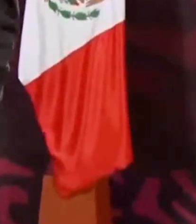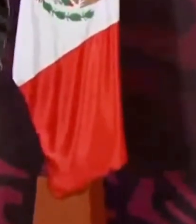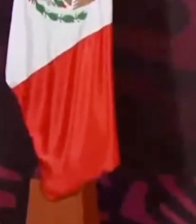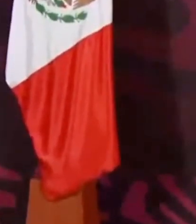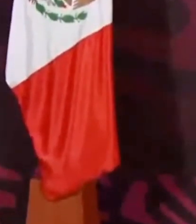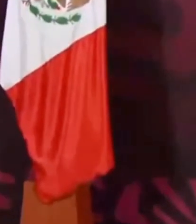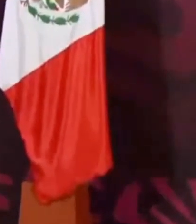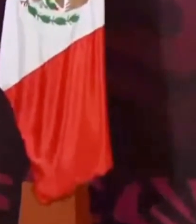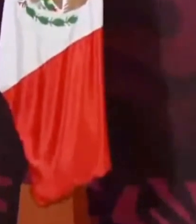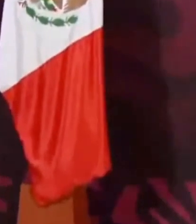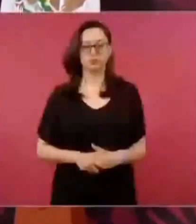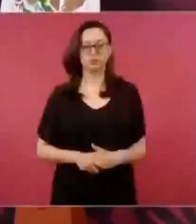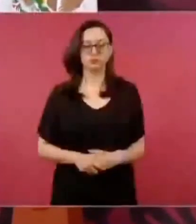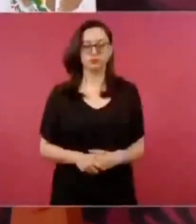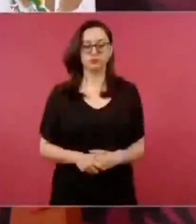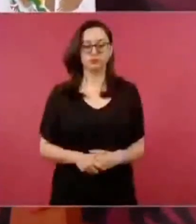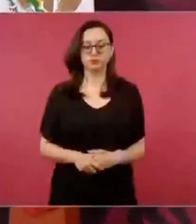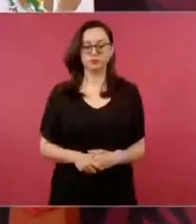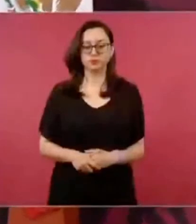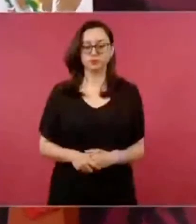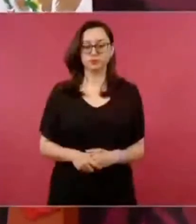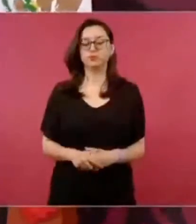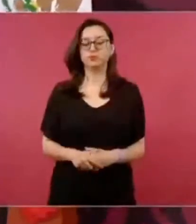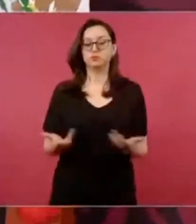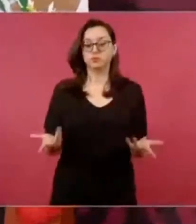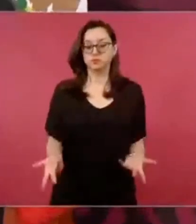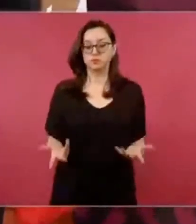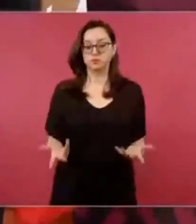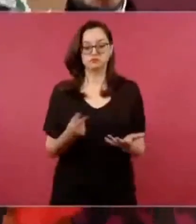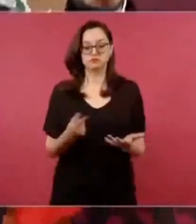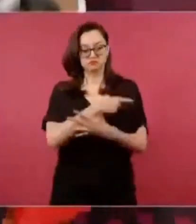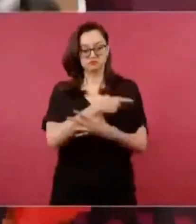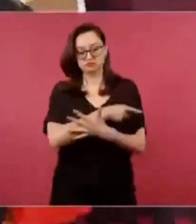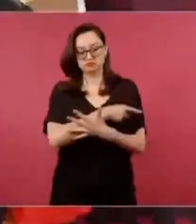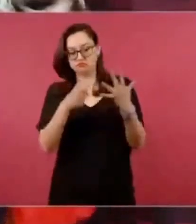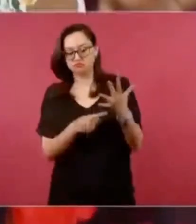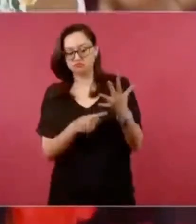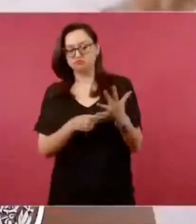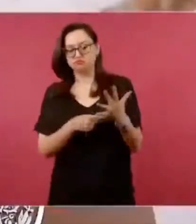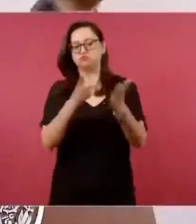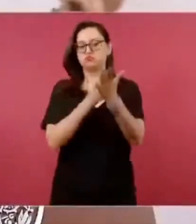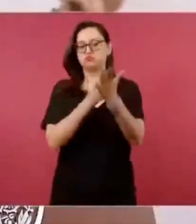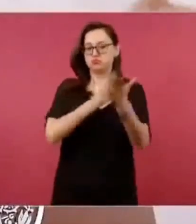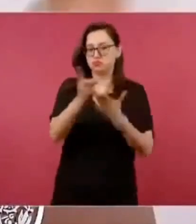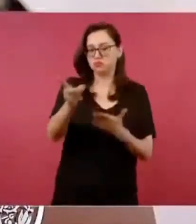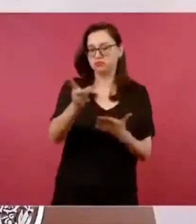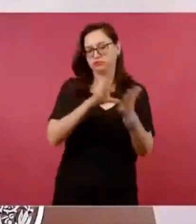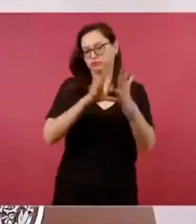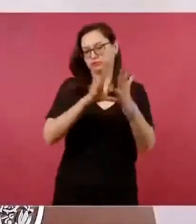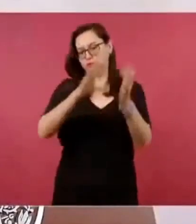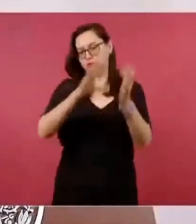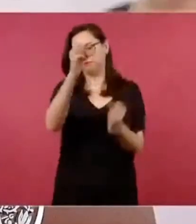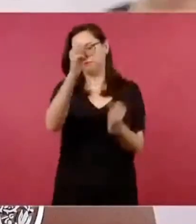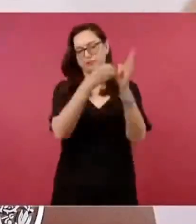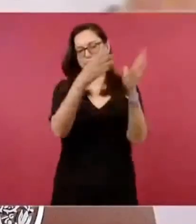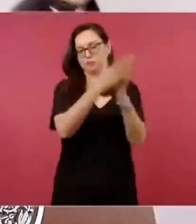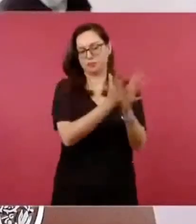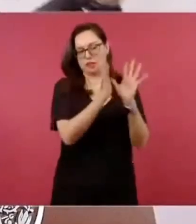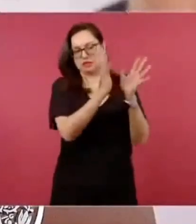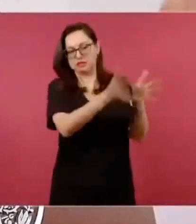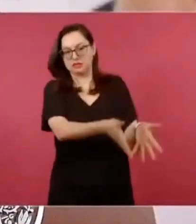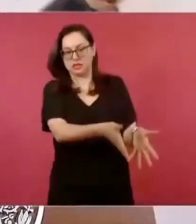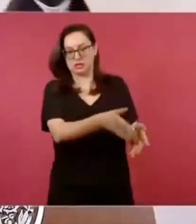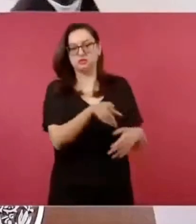constitucional. Entonces, eso lo saben. Además, hay cosas que